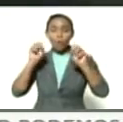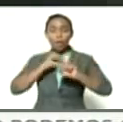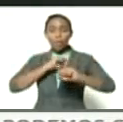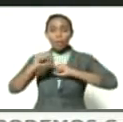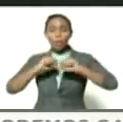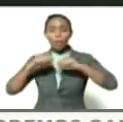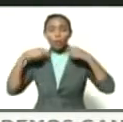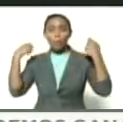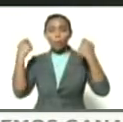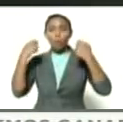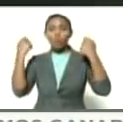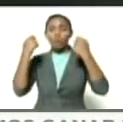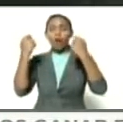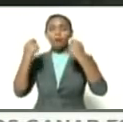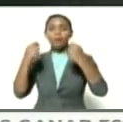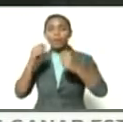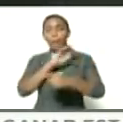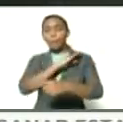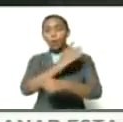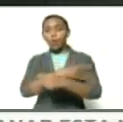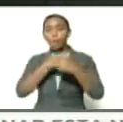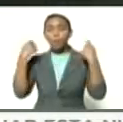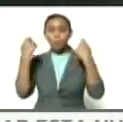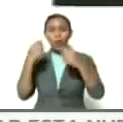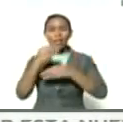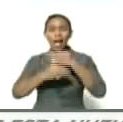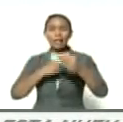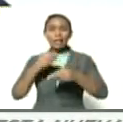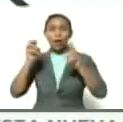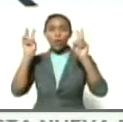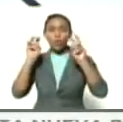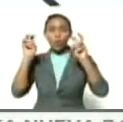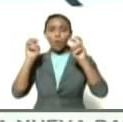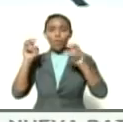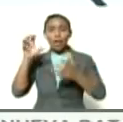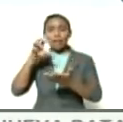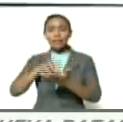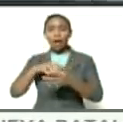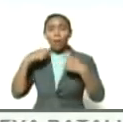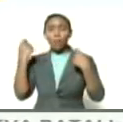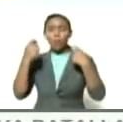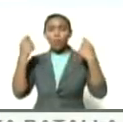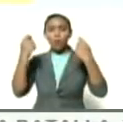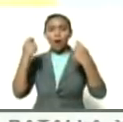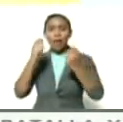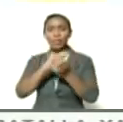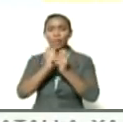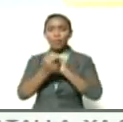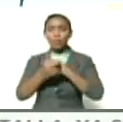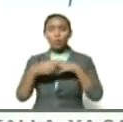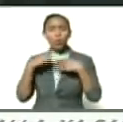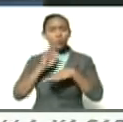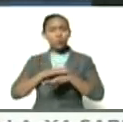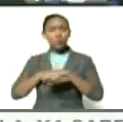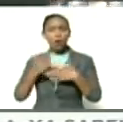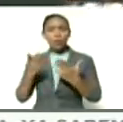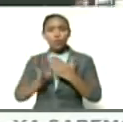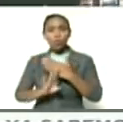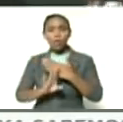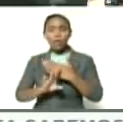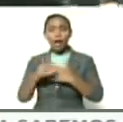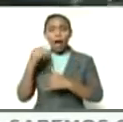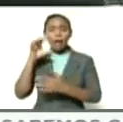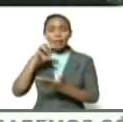movimiento popular desde el poder popular y hay que crear lo nuevo desde el Estado Popular en transformación porque todavía tenemos el Estado